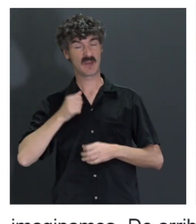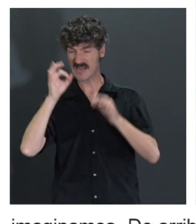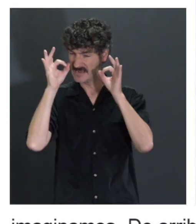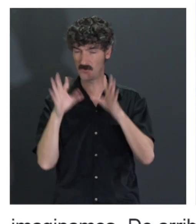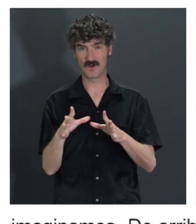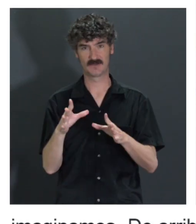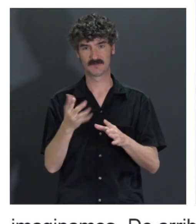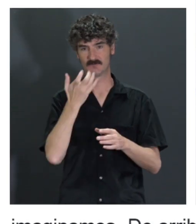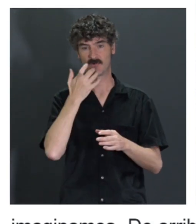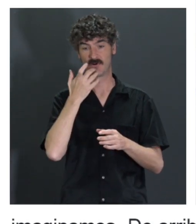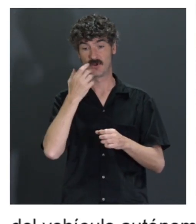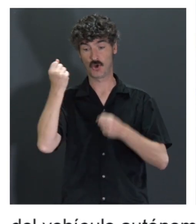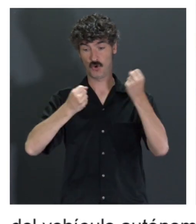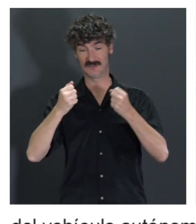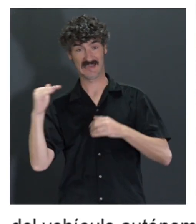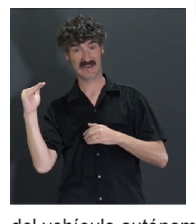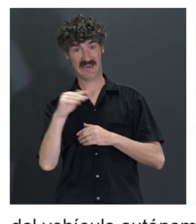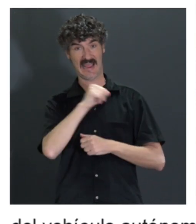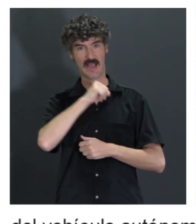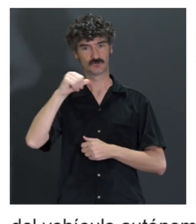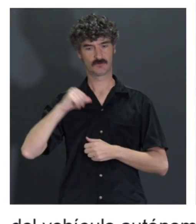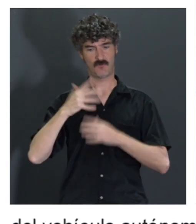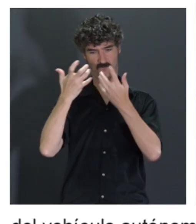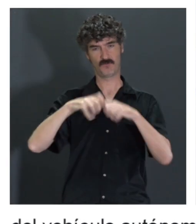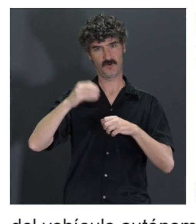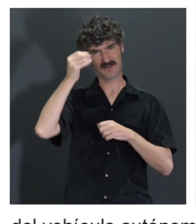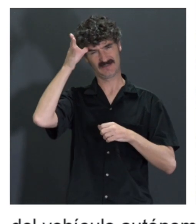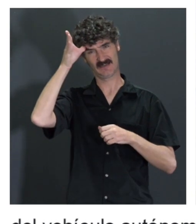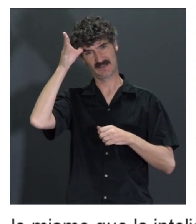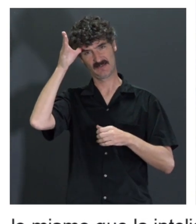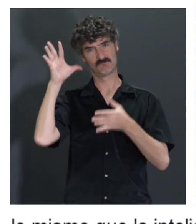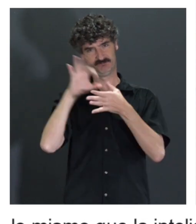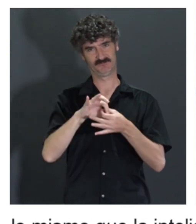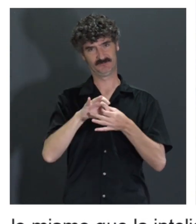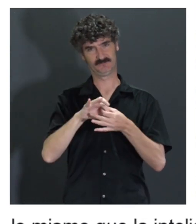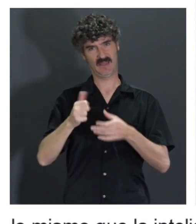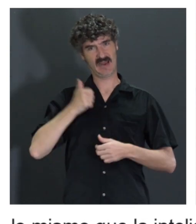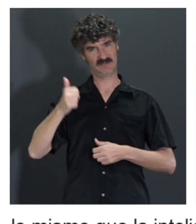en el sentido de que el vehículo autónomo también funciona con inteligencia artificial. Al final, todo esto,